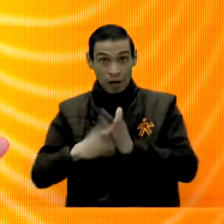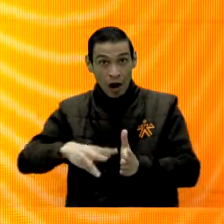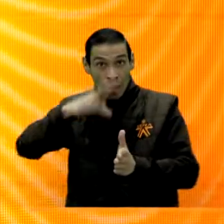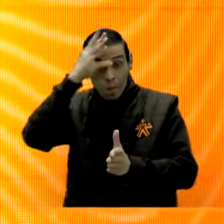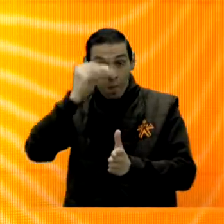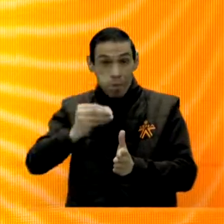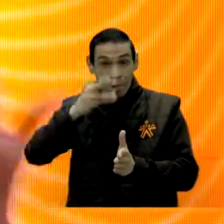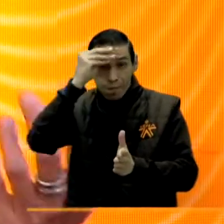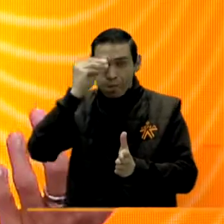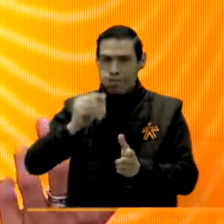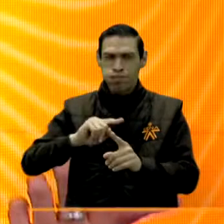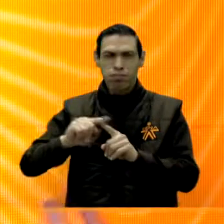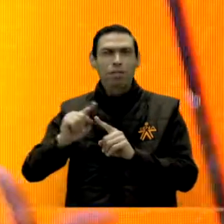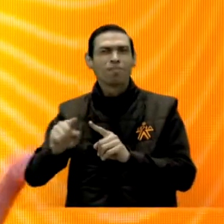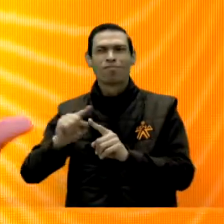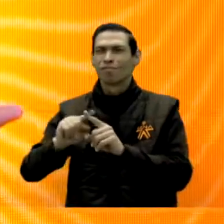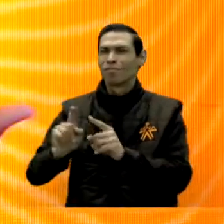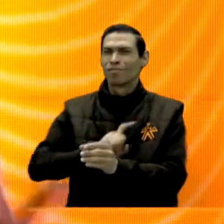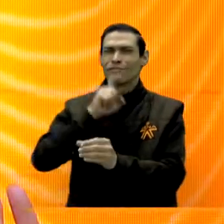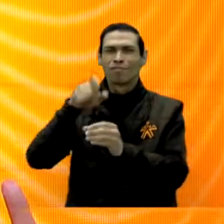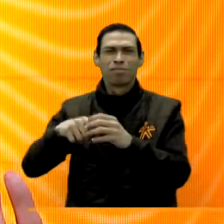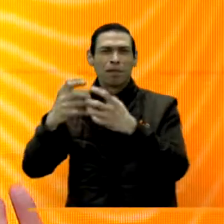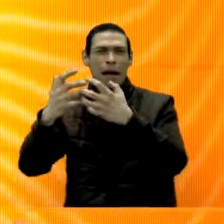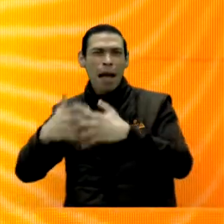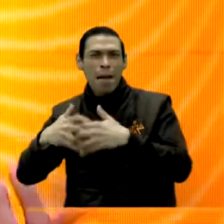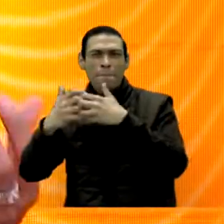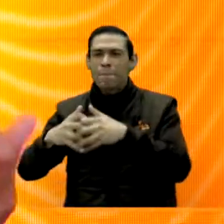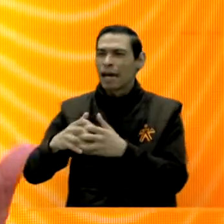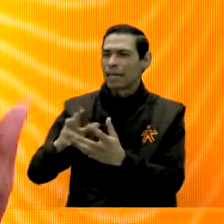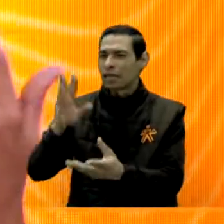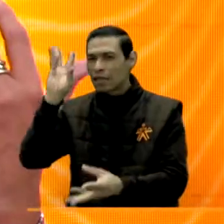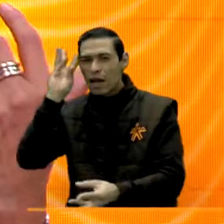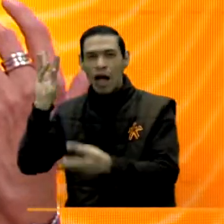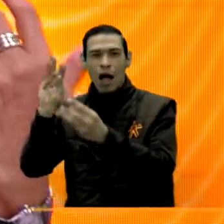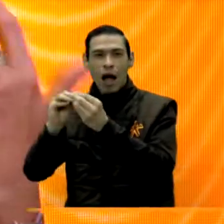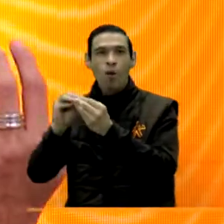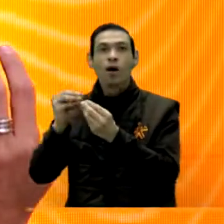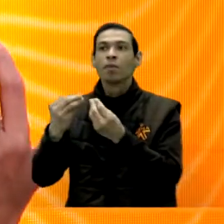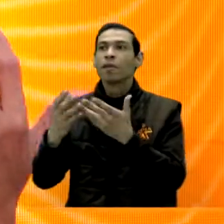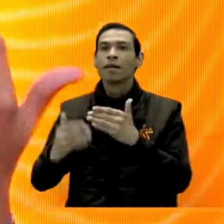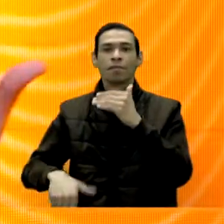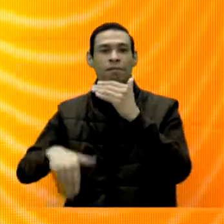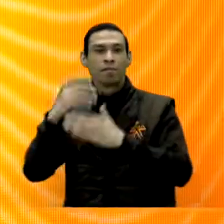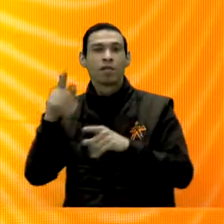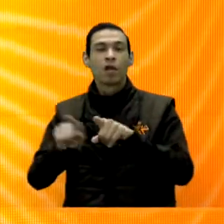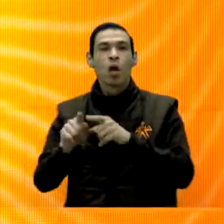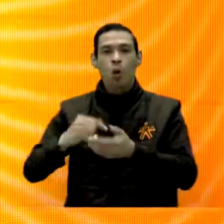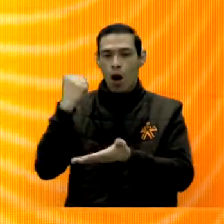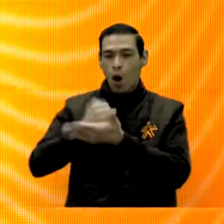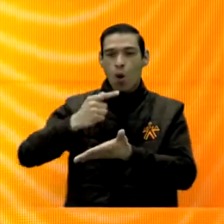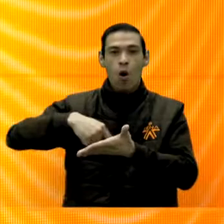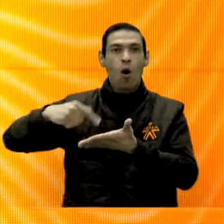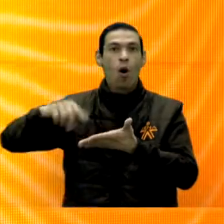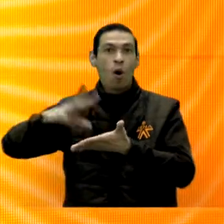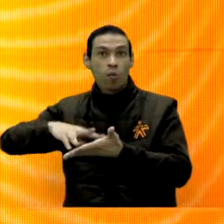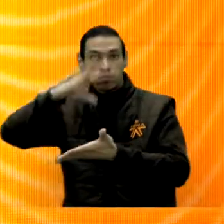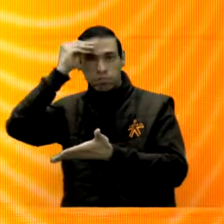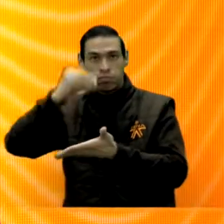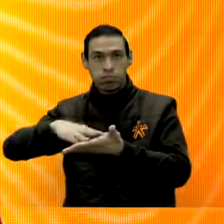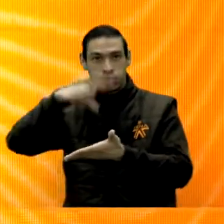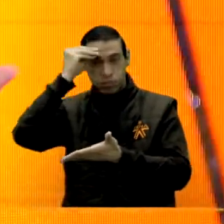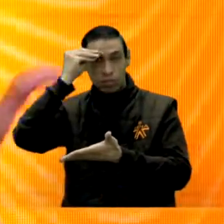estamos hablando con las grandes empresas, con los bancos, para que se conecte con el contrato de aprendizaje.